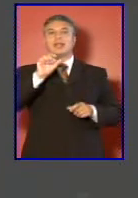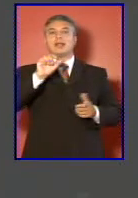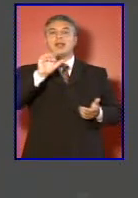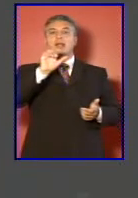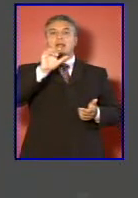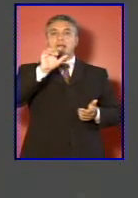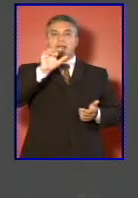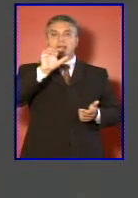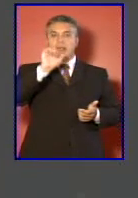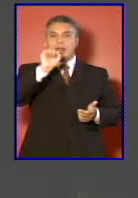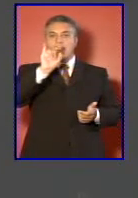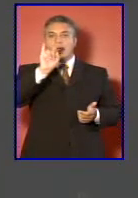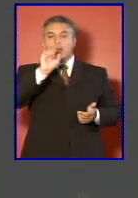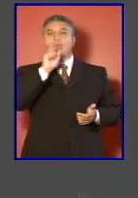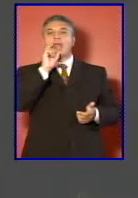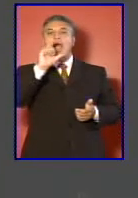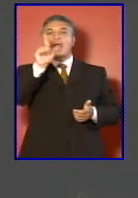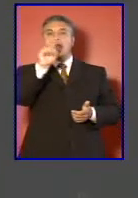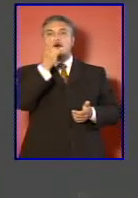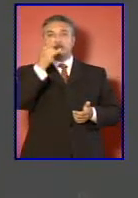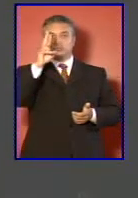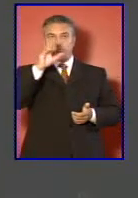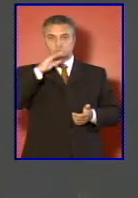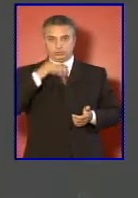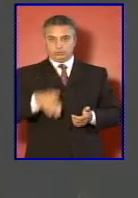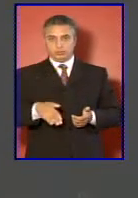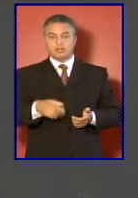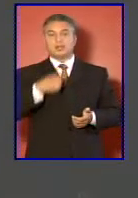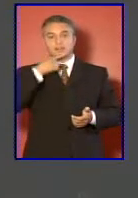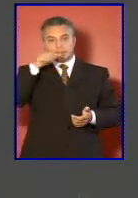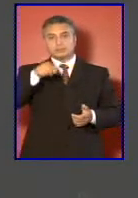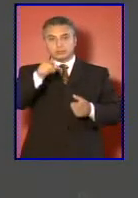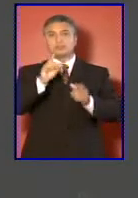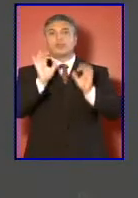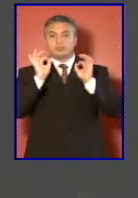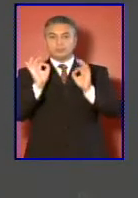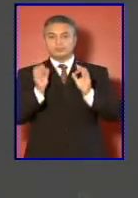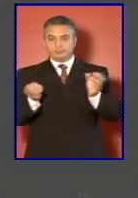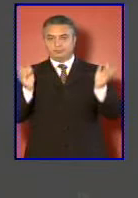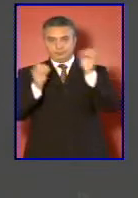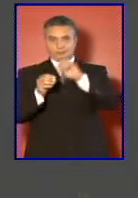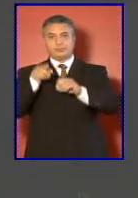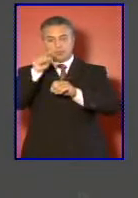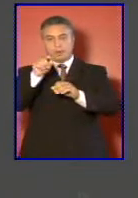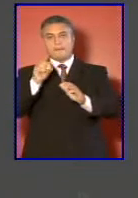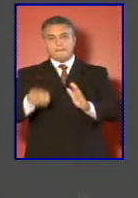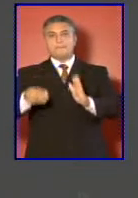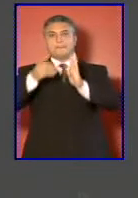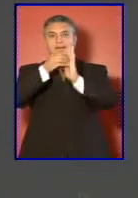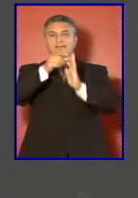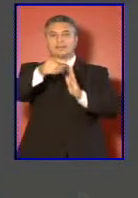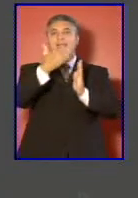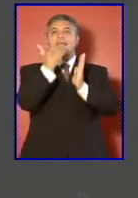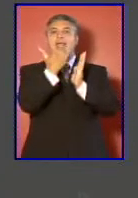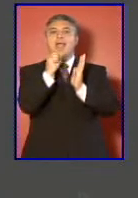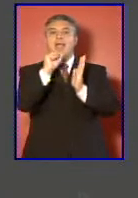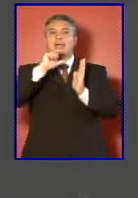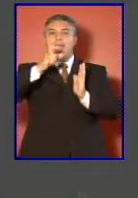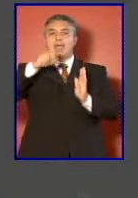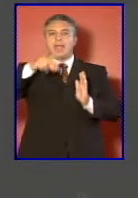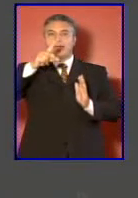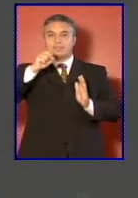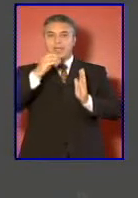iniciativa fue acogida por unanimidad por los ministros y pasó a formar parte de la agenda de trabajo